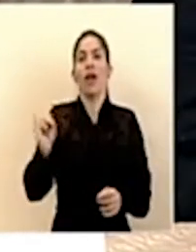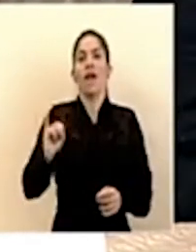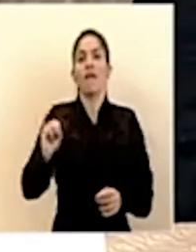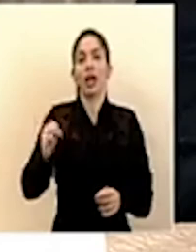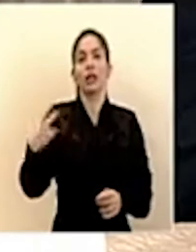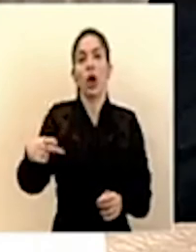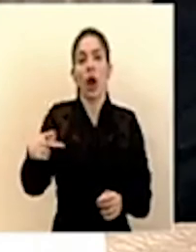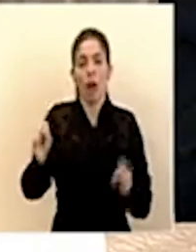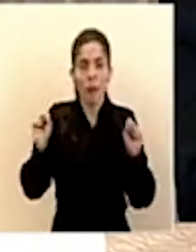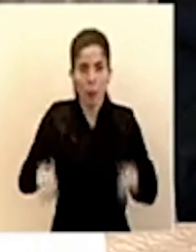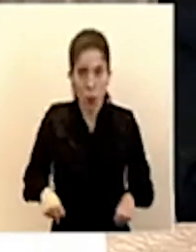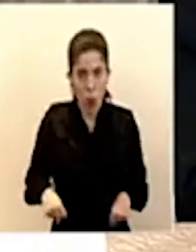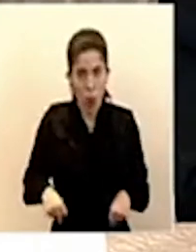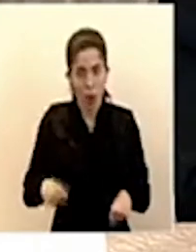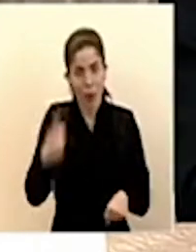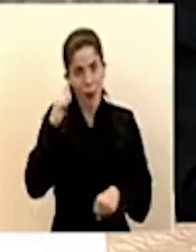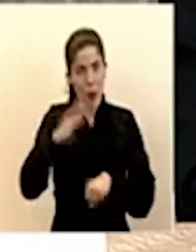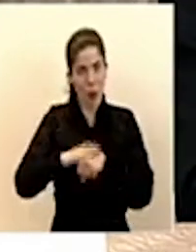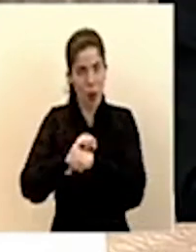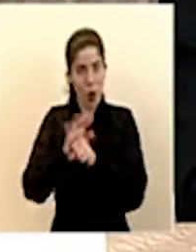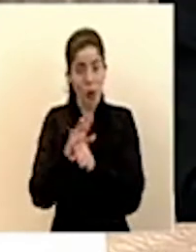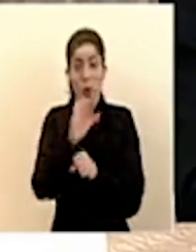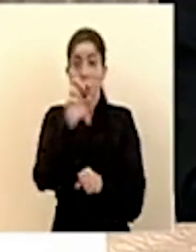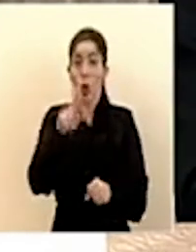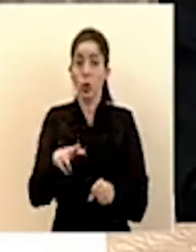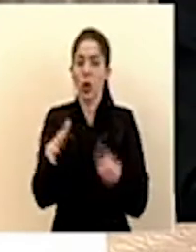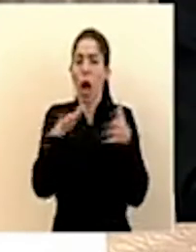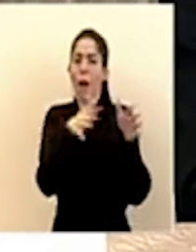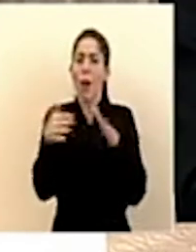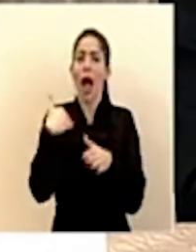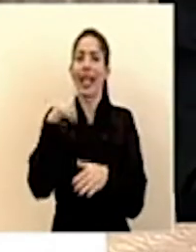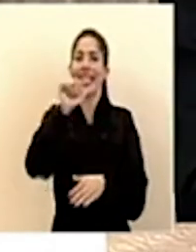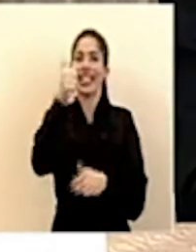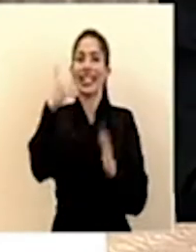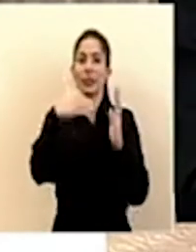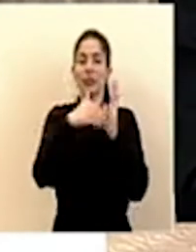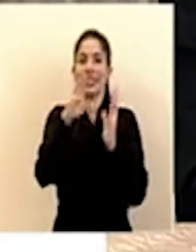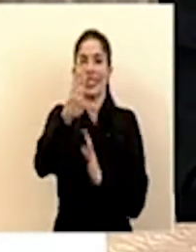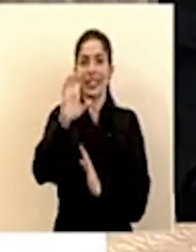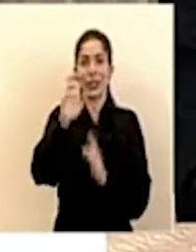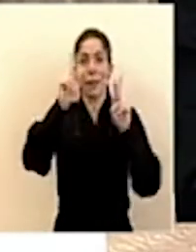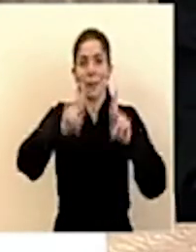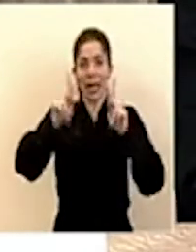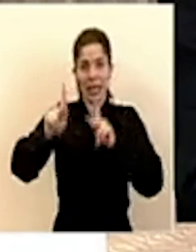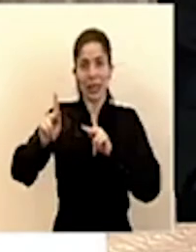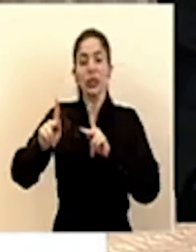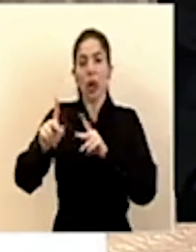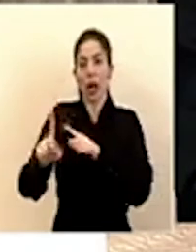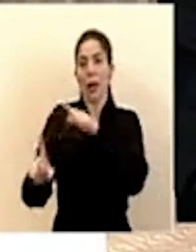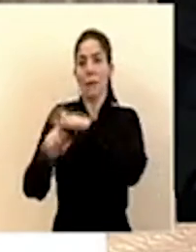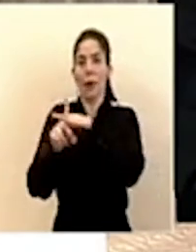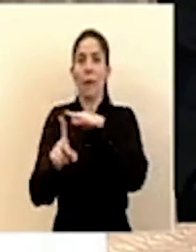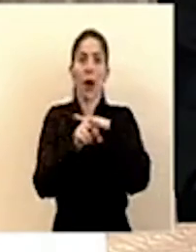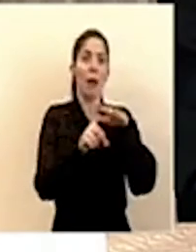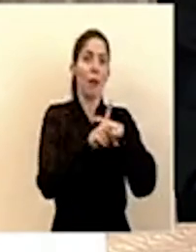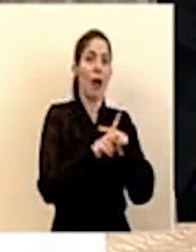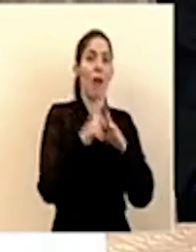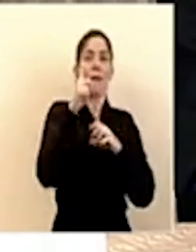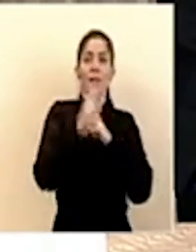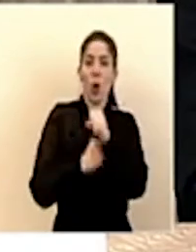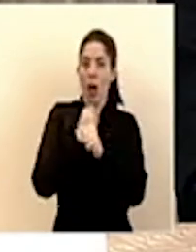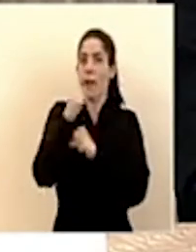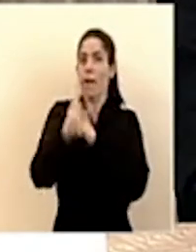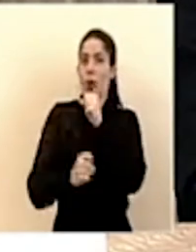COVID-19 en Costa Rica tenemos un aproximado de 10.600 personas que son diagnosticadas todos los años